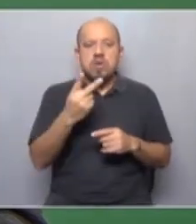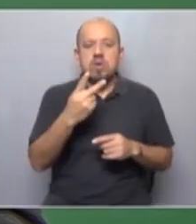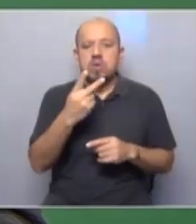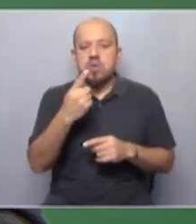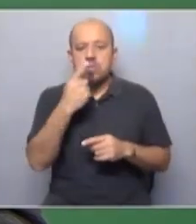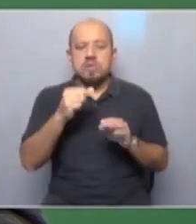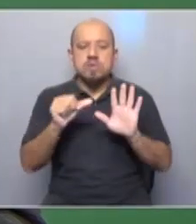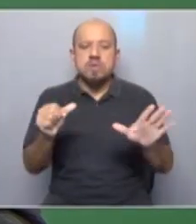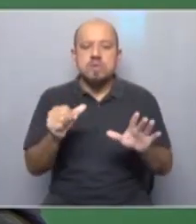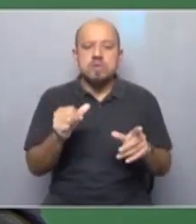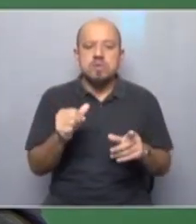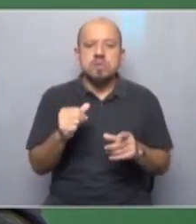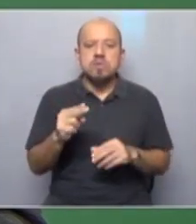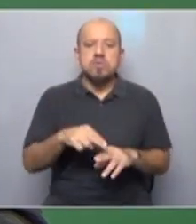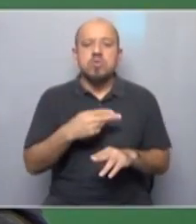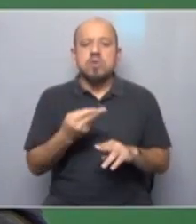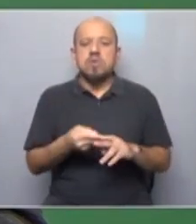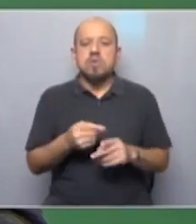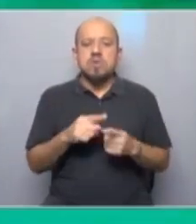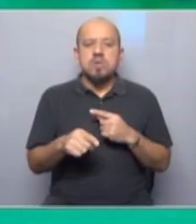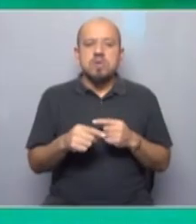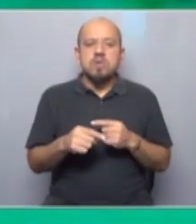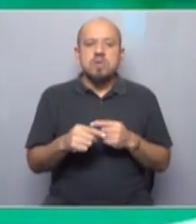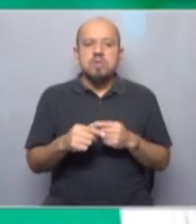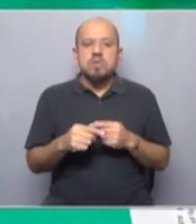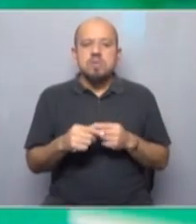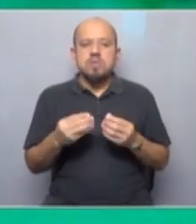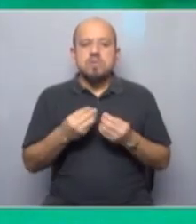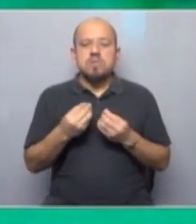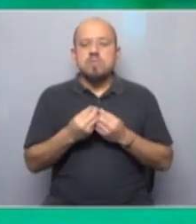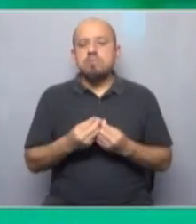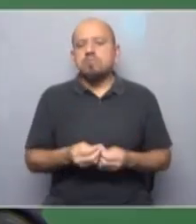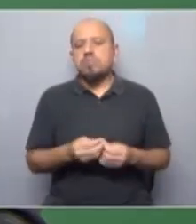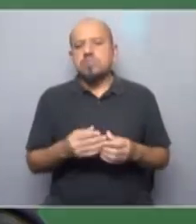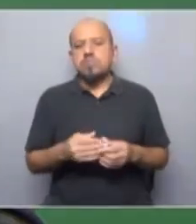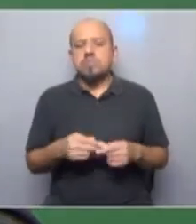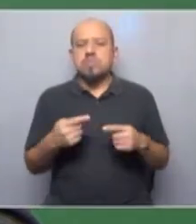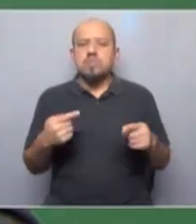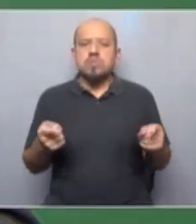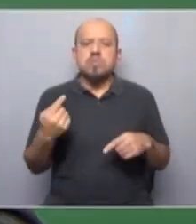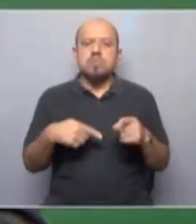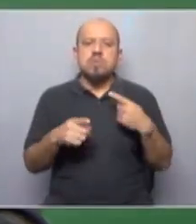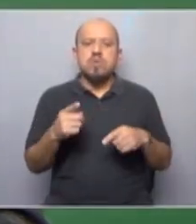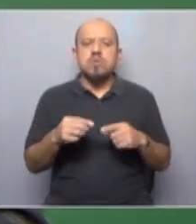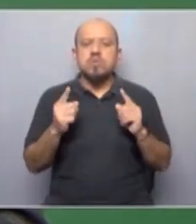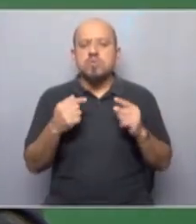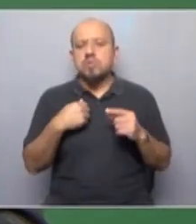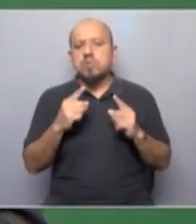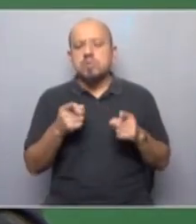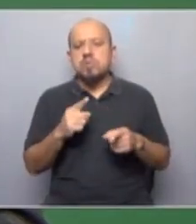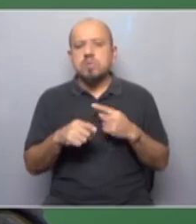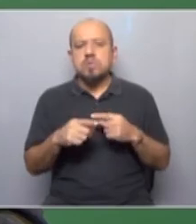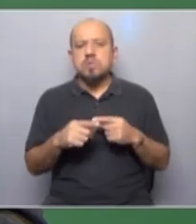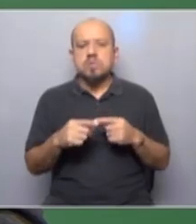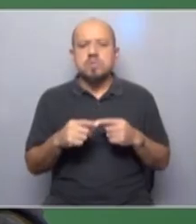internacionalismo sindical otra vez aparece con mucha fuerza esta cuestión pero yo lo asocio también para que no parezca